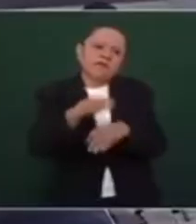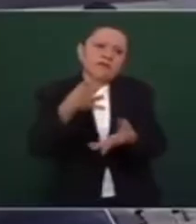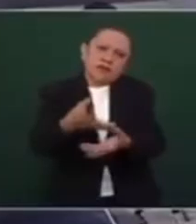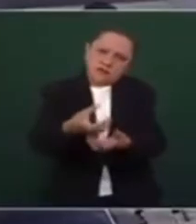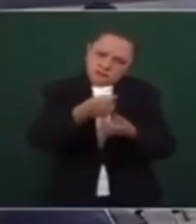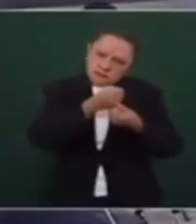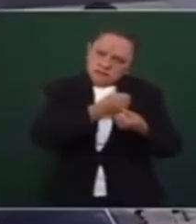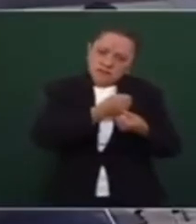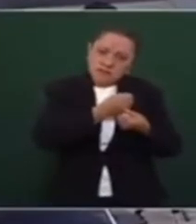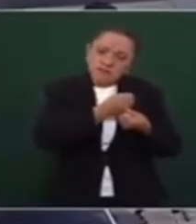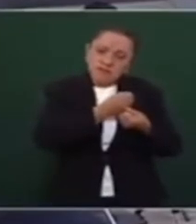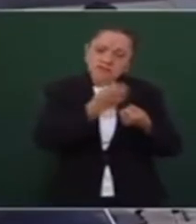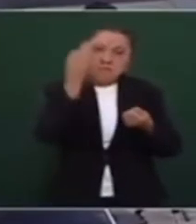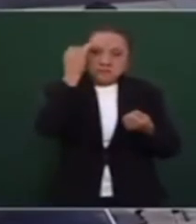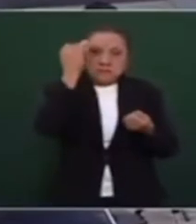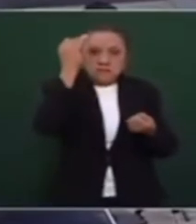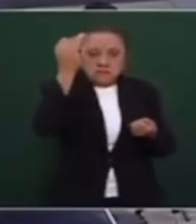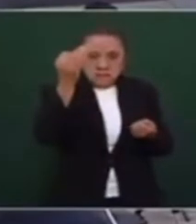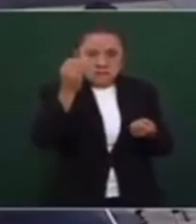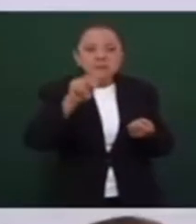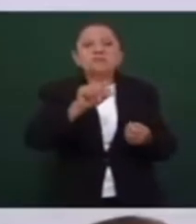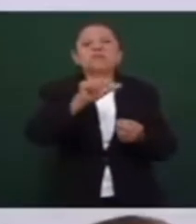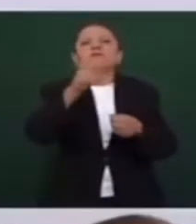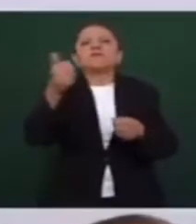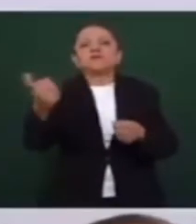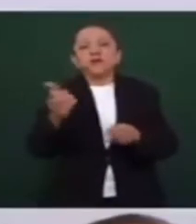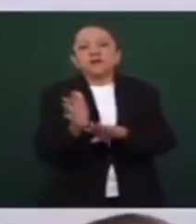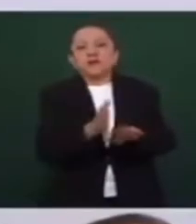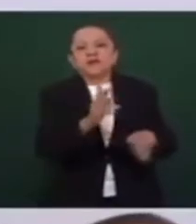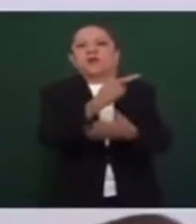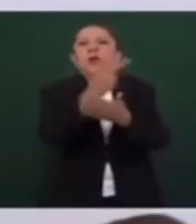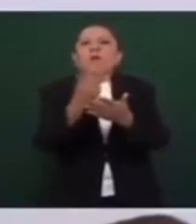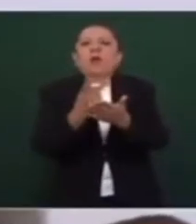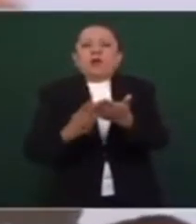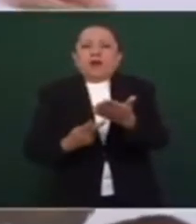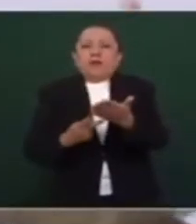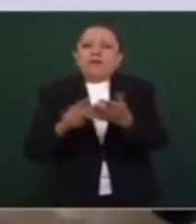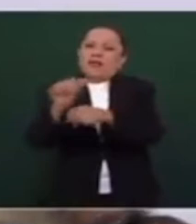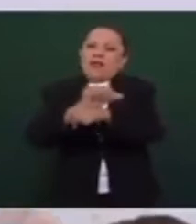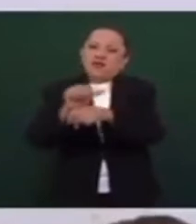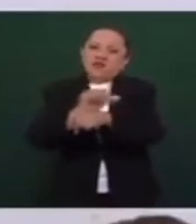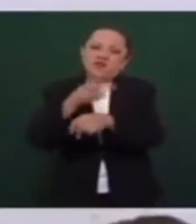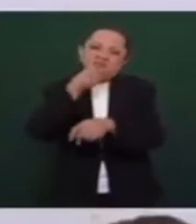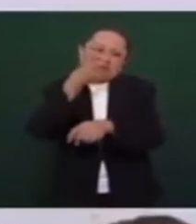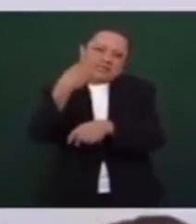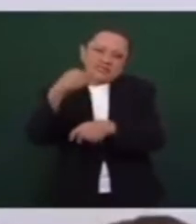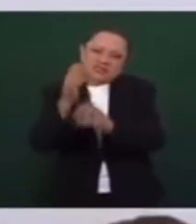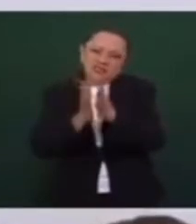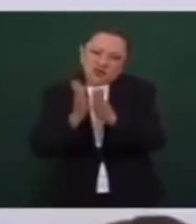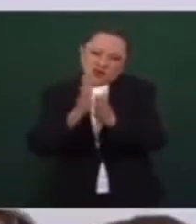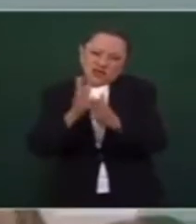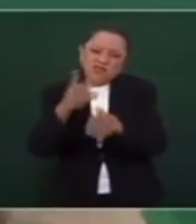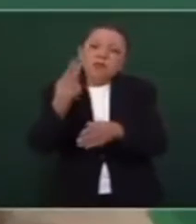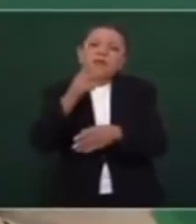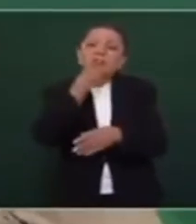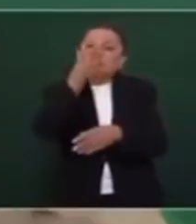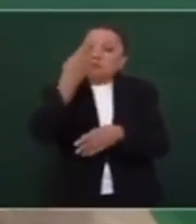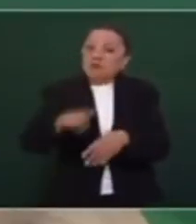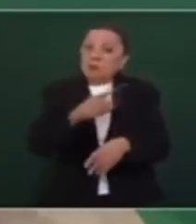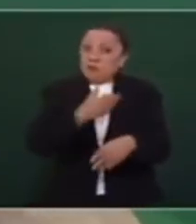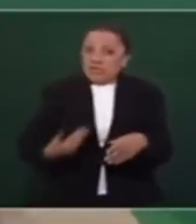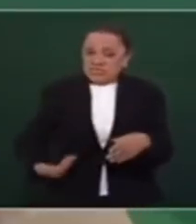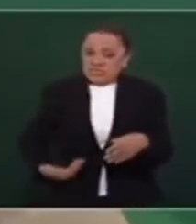Lo que respecta al programa de regularización de autos chocolate, como el presidente intruyó, ya